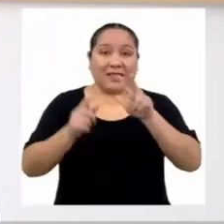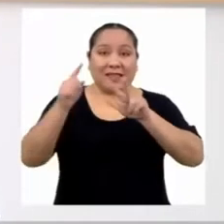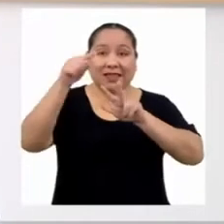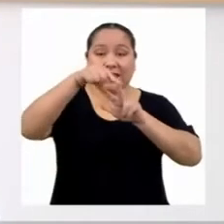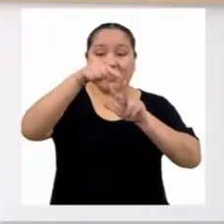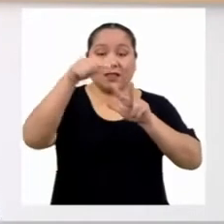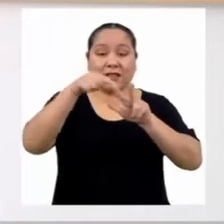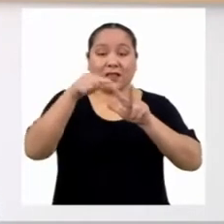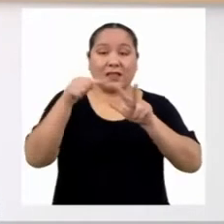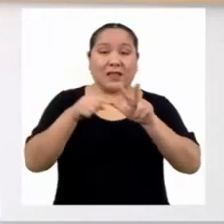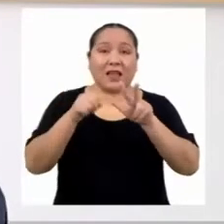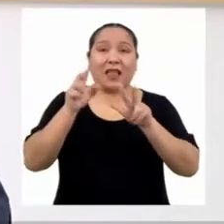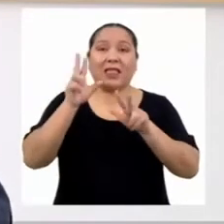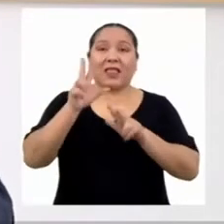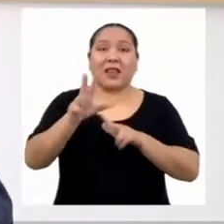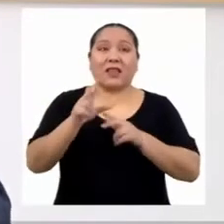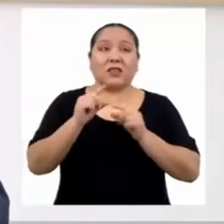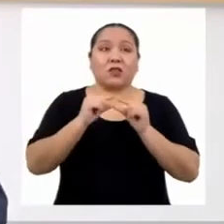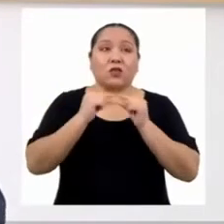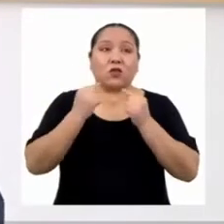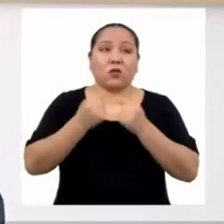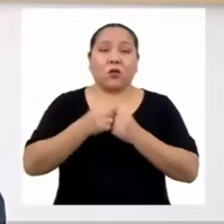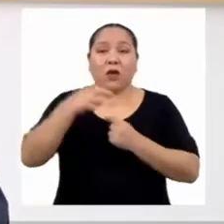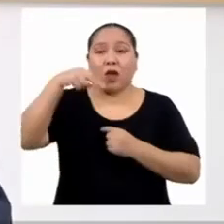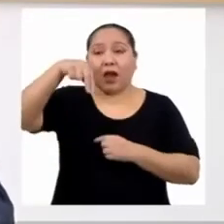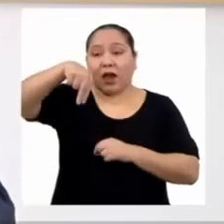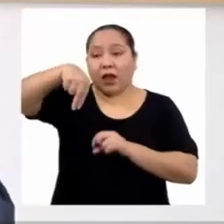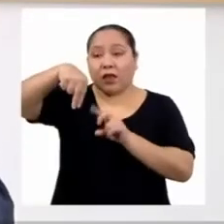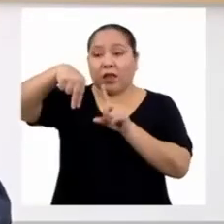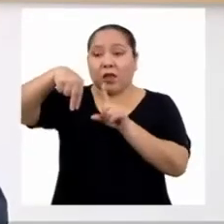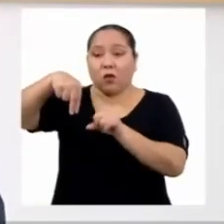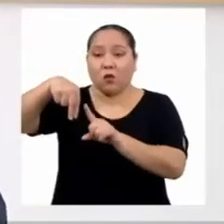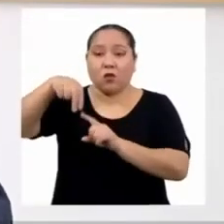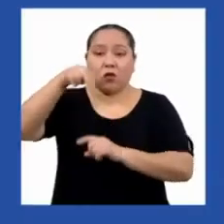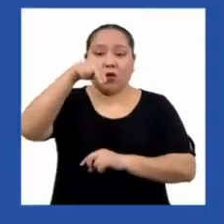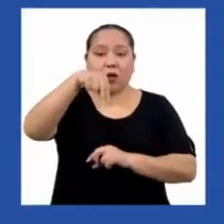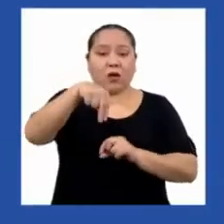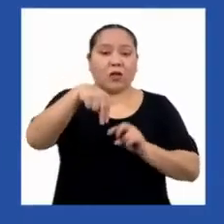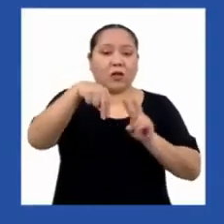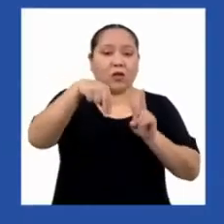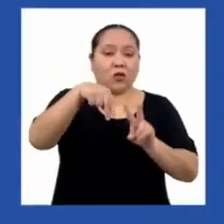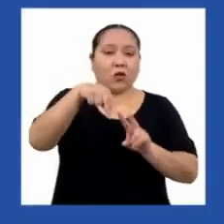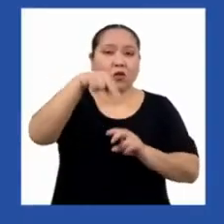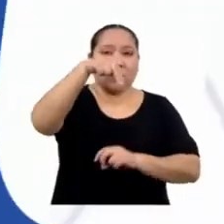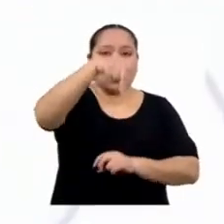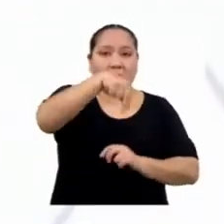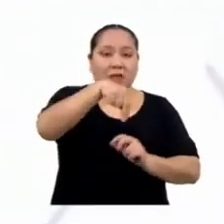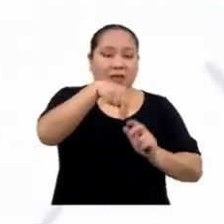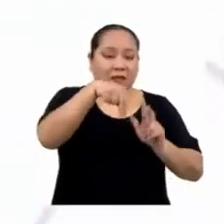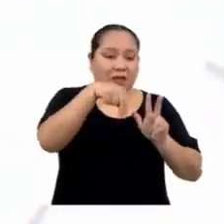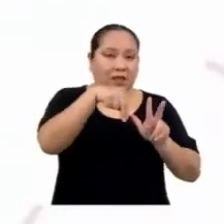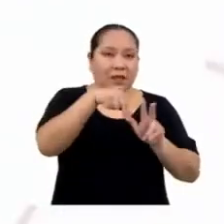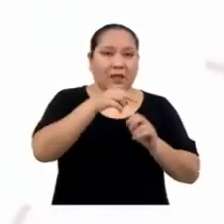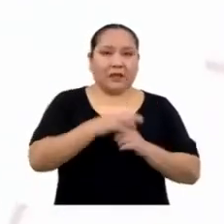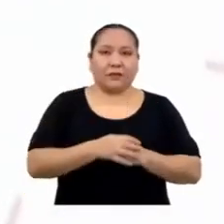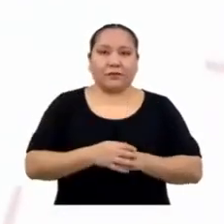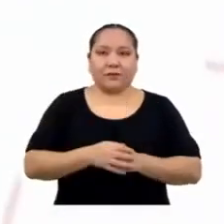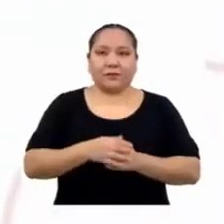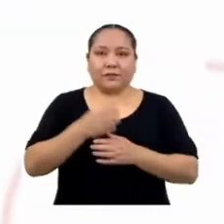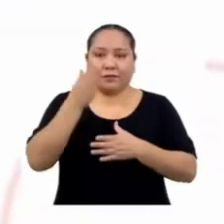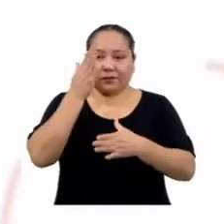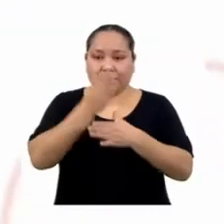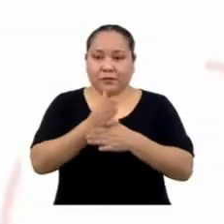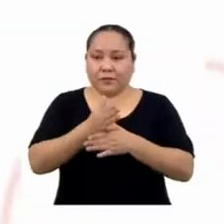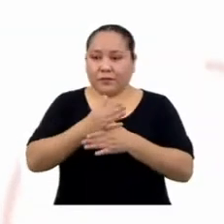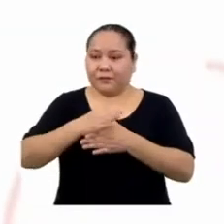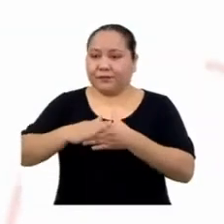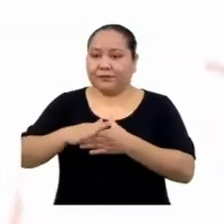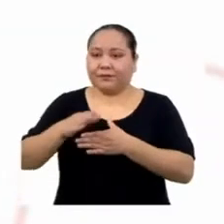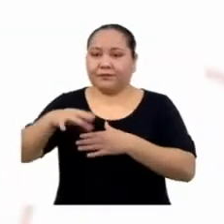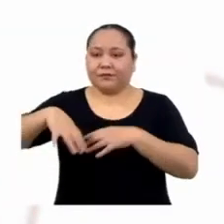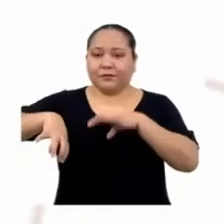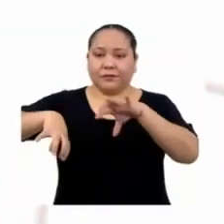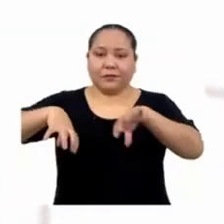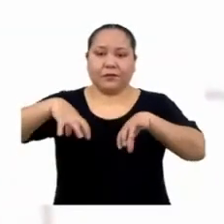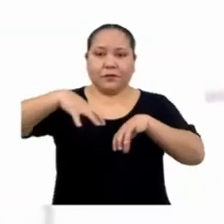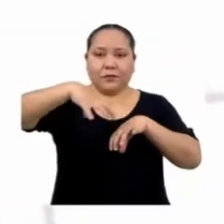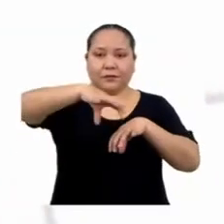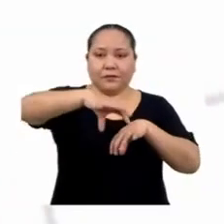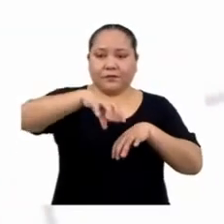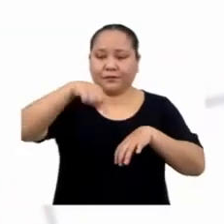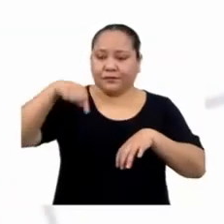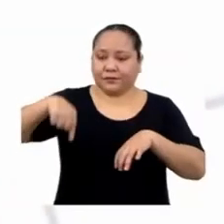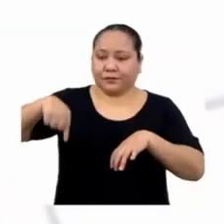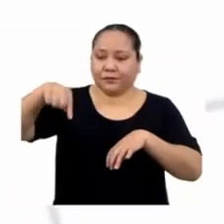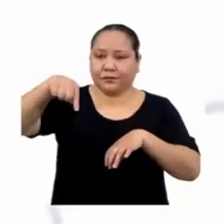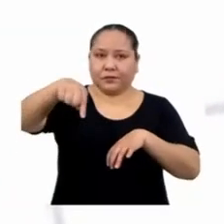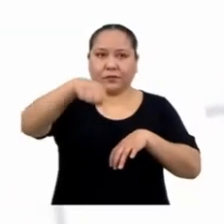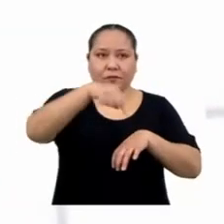para aplicar. N sub 1, N sub 2 y N sub 3. Los dividiremos en tres, cuya población en cada